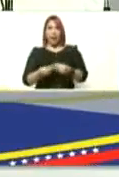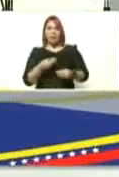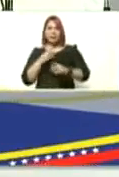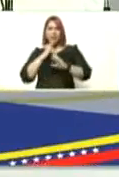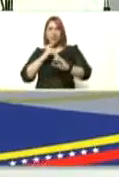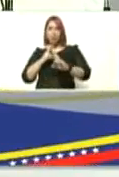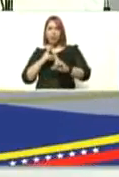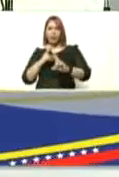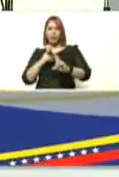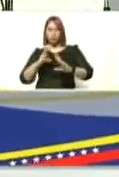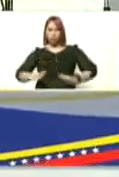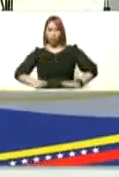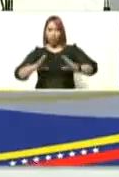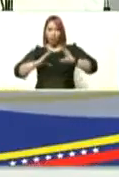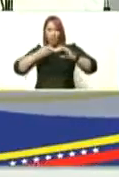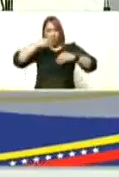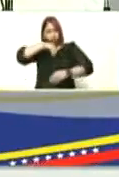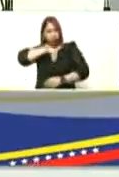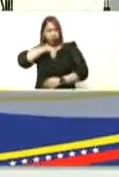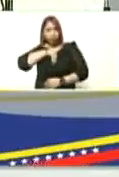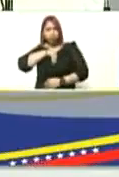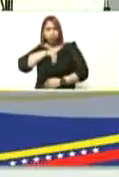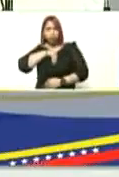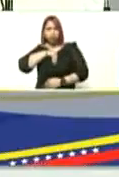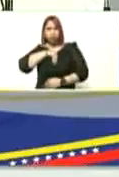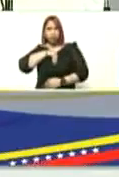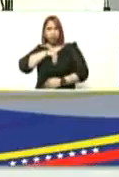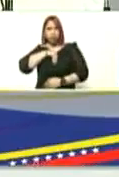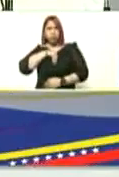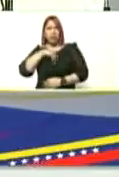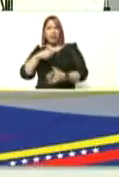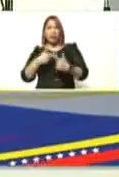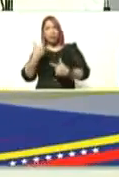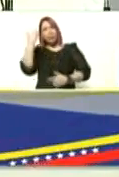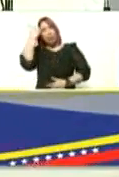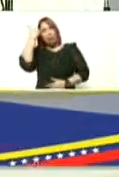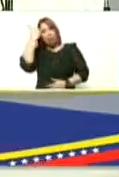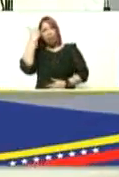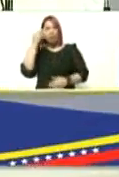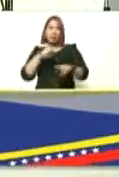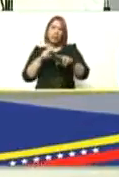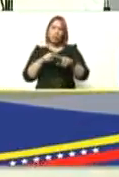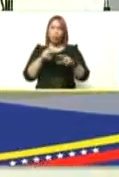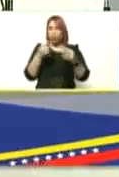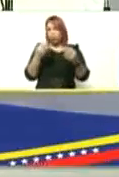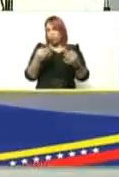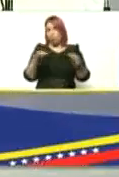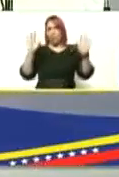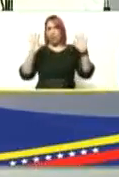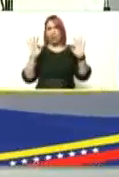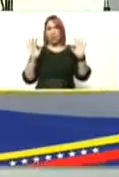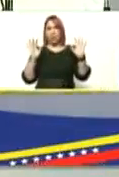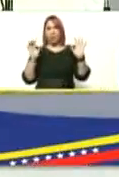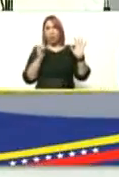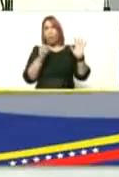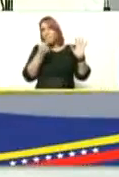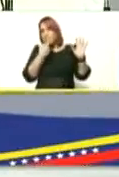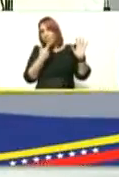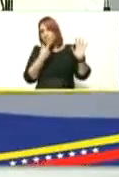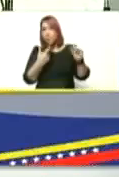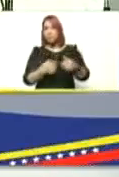inmunológica entonces el cuerpo le da un quebrantico al niño le dan entonces una medicina